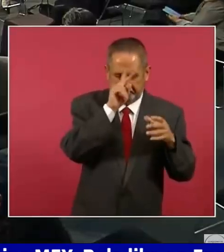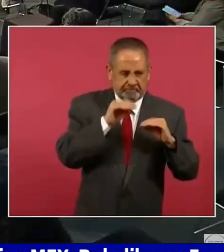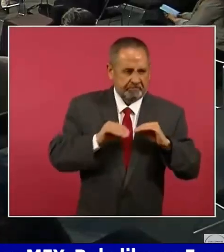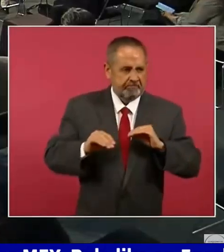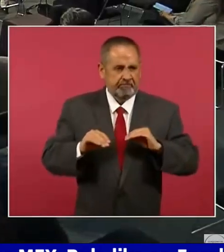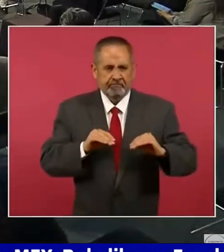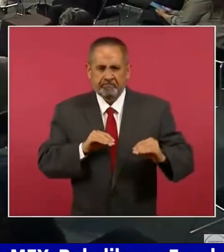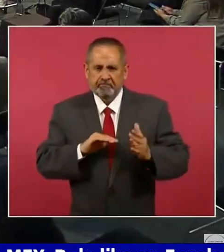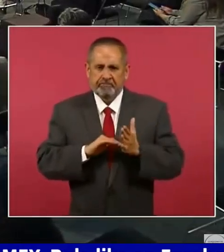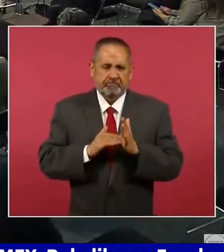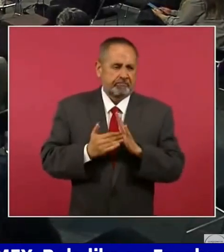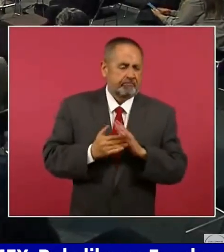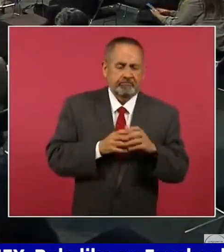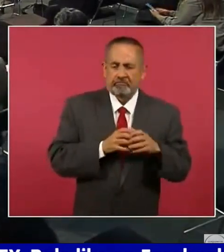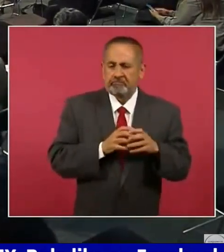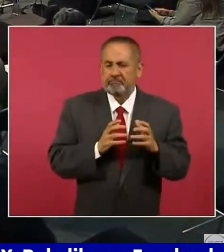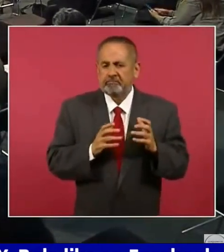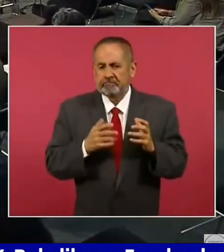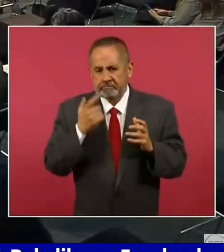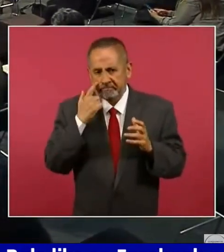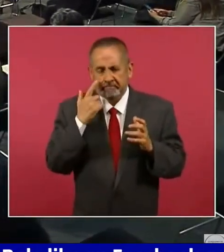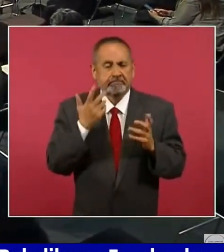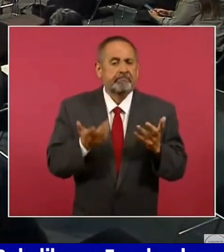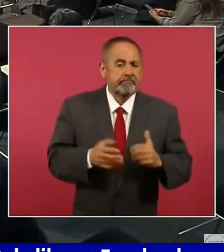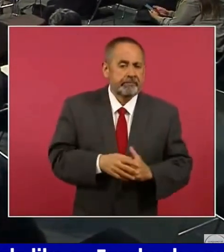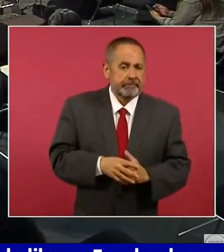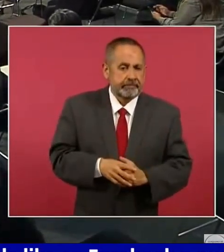pues lo único que les preocupa es, a ver,